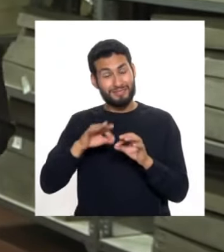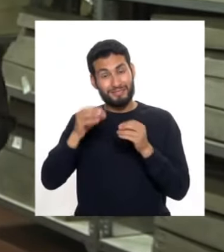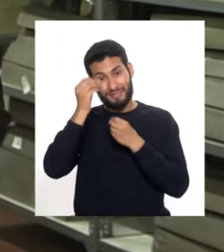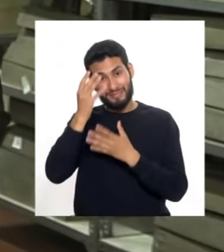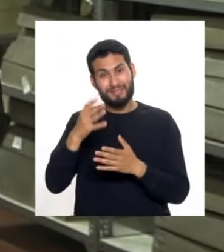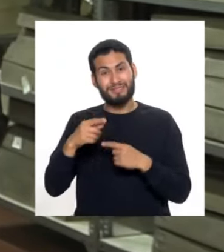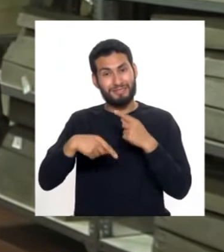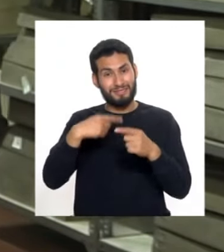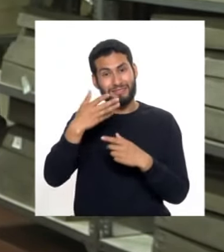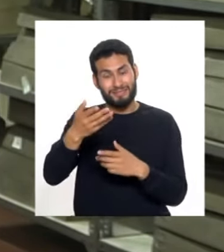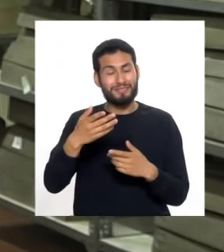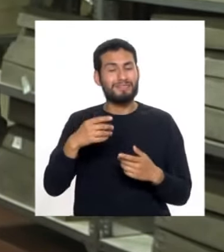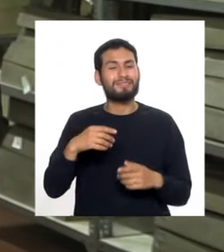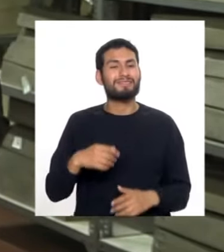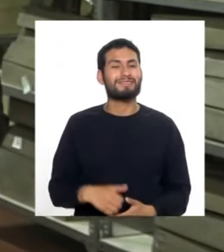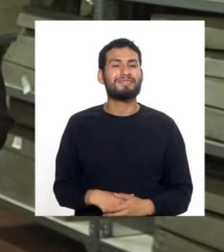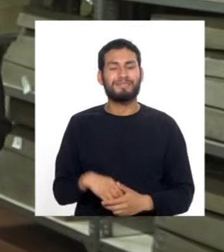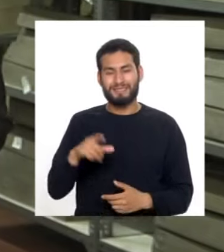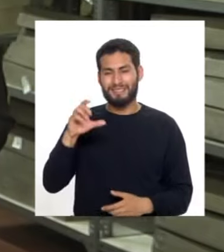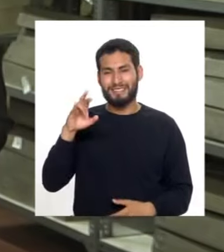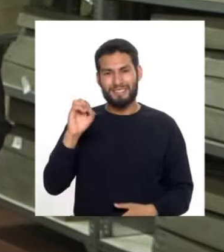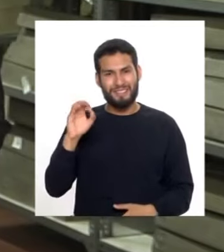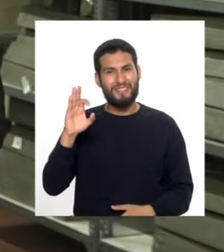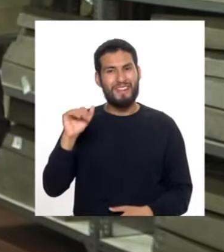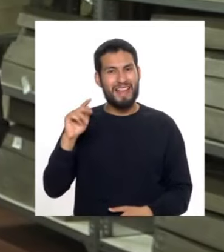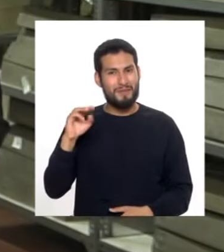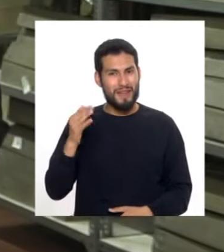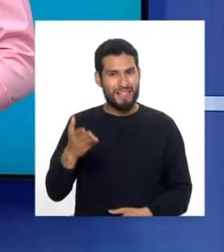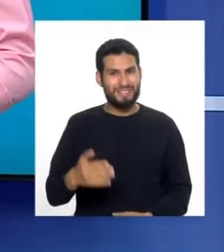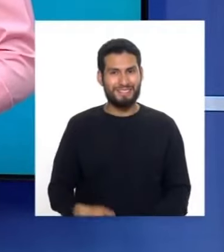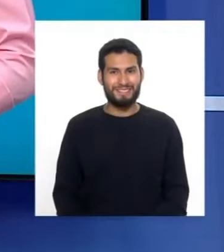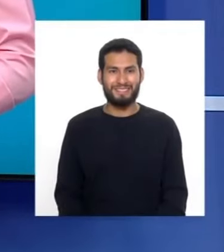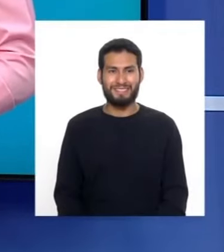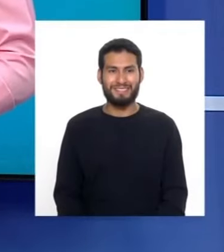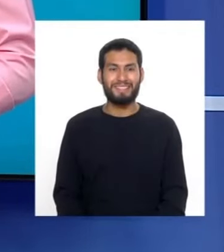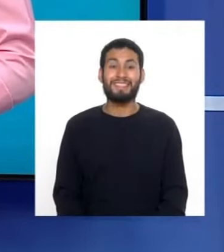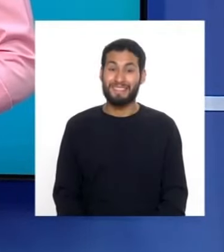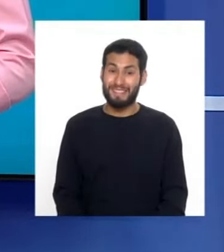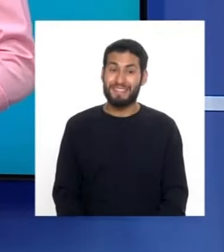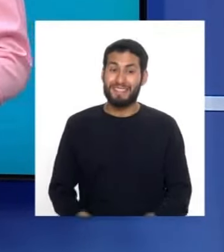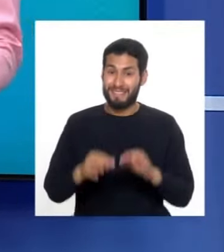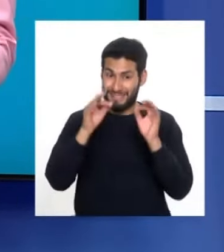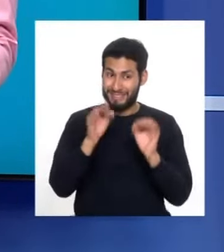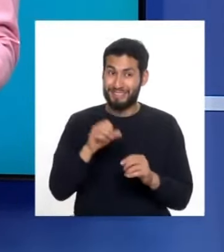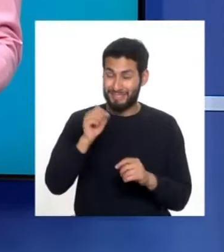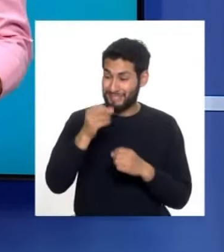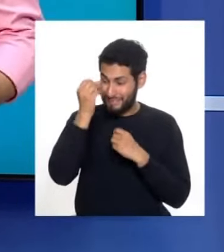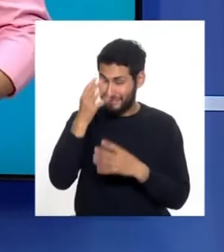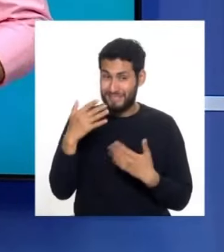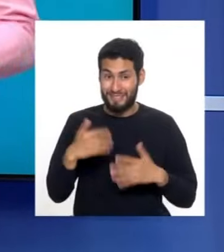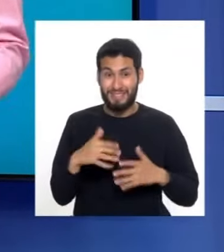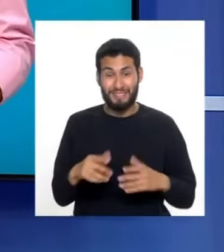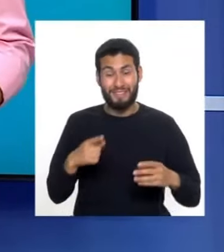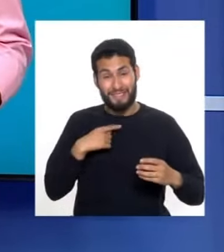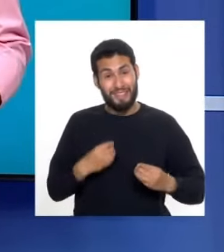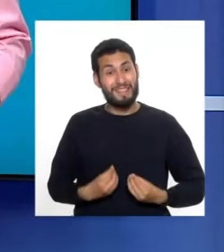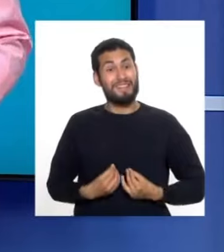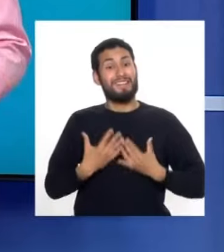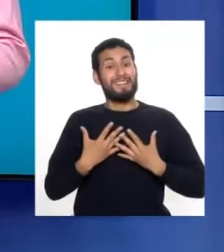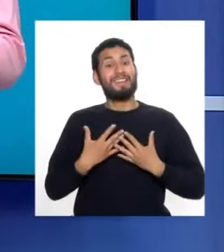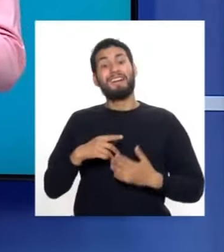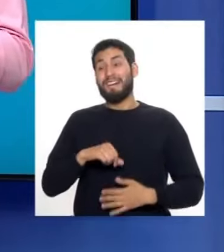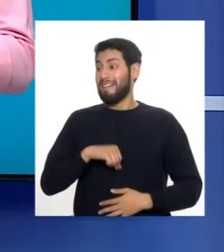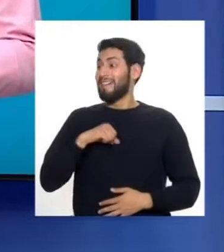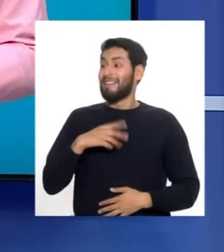información regresamos a Estudios con ustedes, Christopher Fátima. Y sin duda, Vanesita, es información que nos llena el pecho de